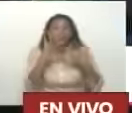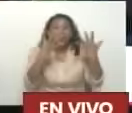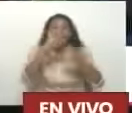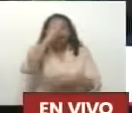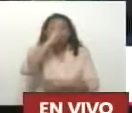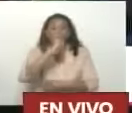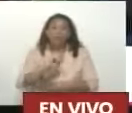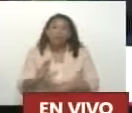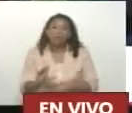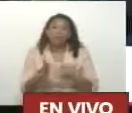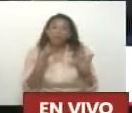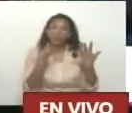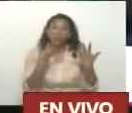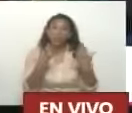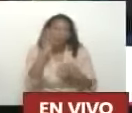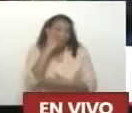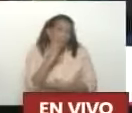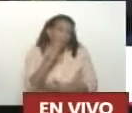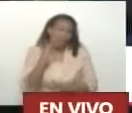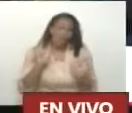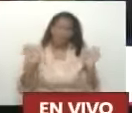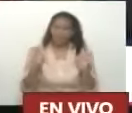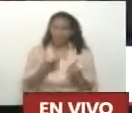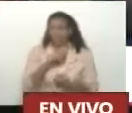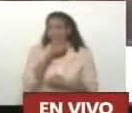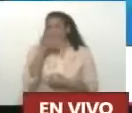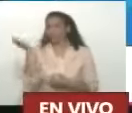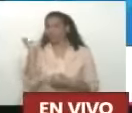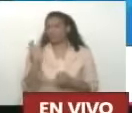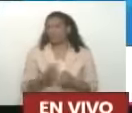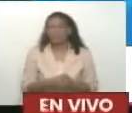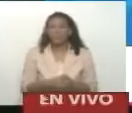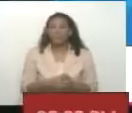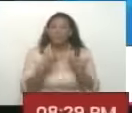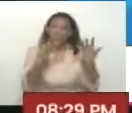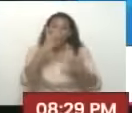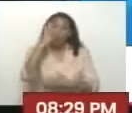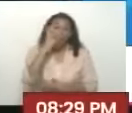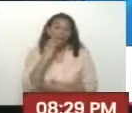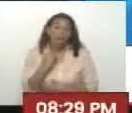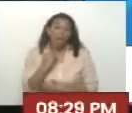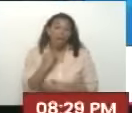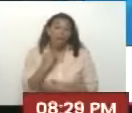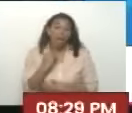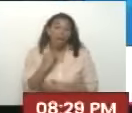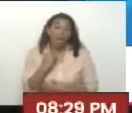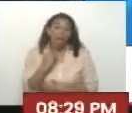años No, ya va Experiencia No tanto así No, porque tienes Nueve años En el consejo Comunal